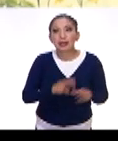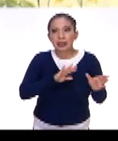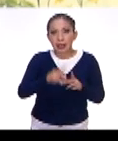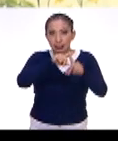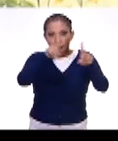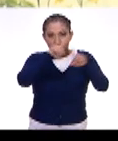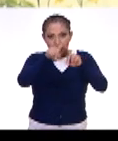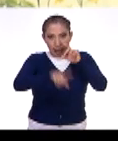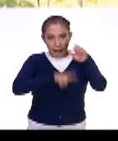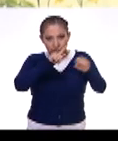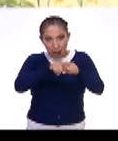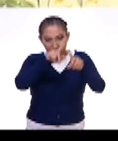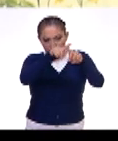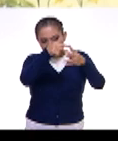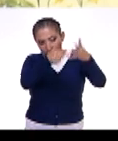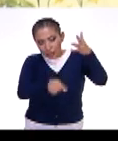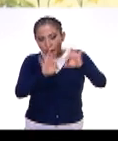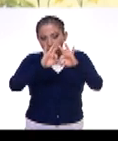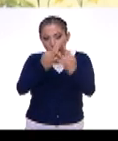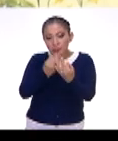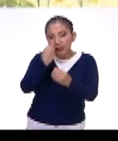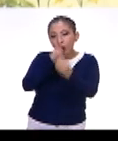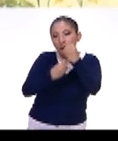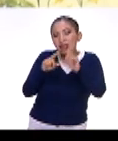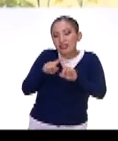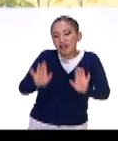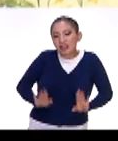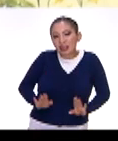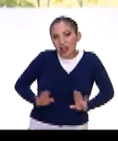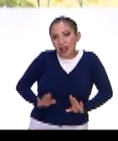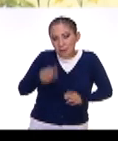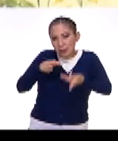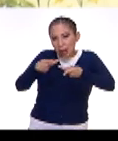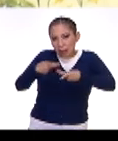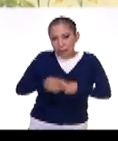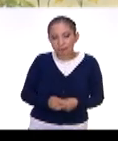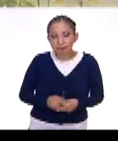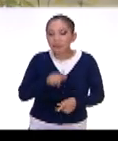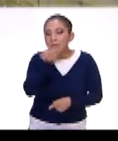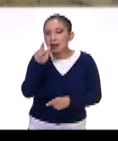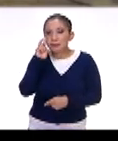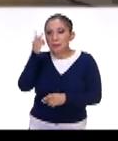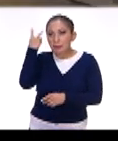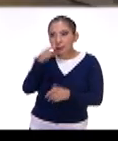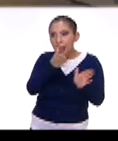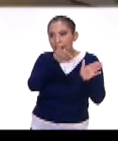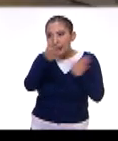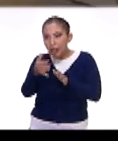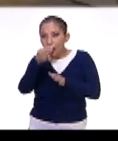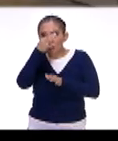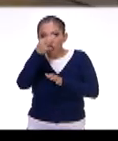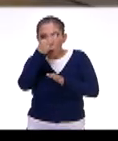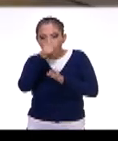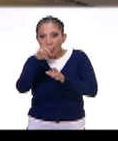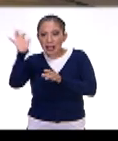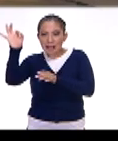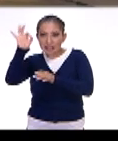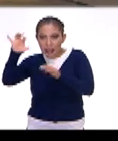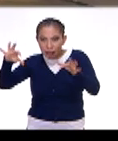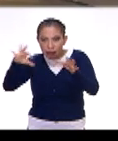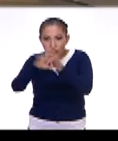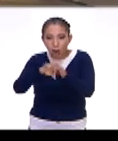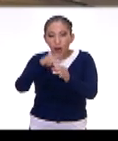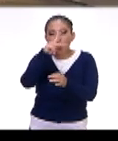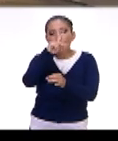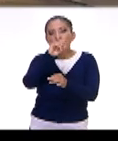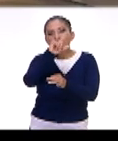Diferentes especies y diferentes formas de consumirlo. Después vemos este viaje entre flores e insectos, el